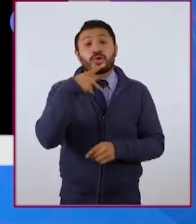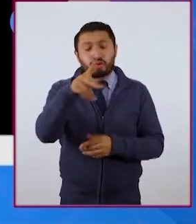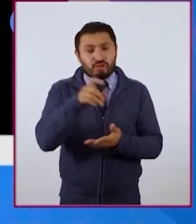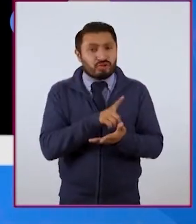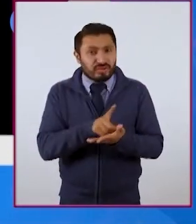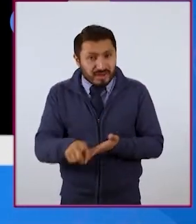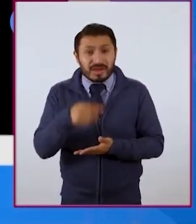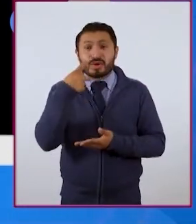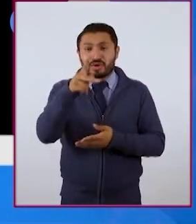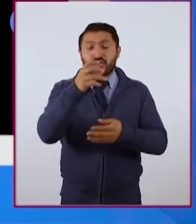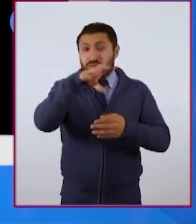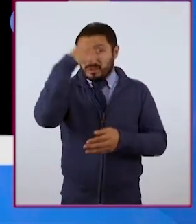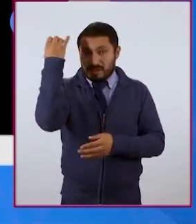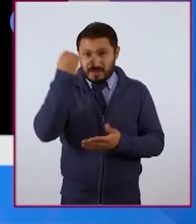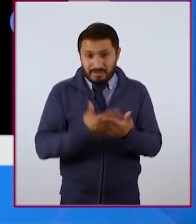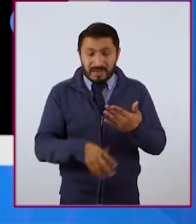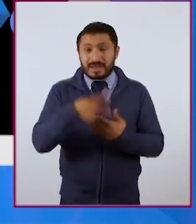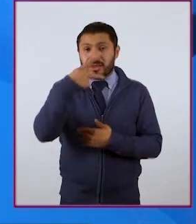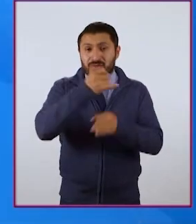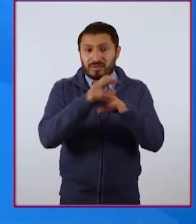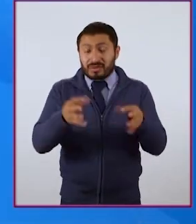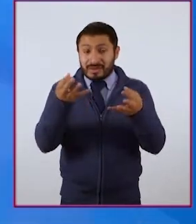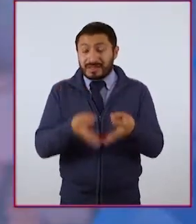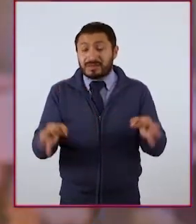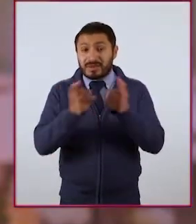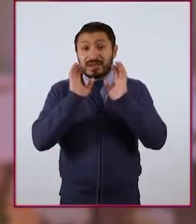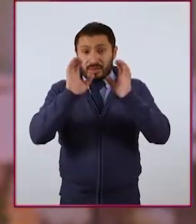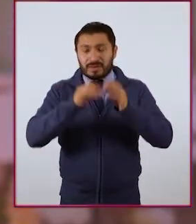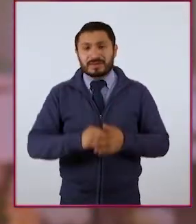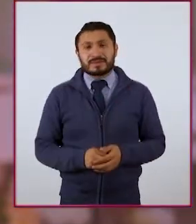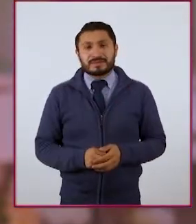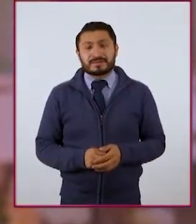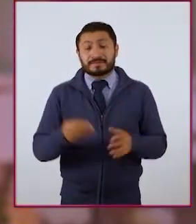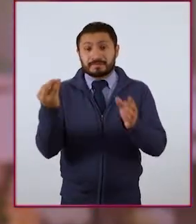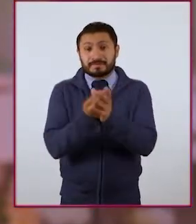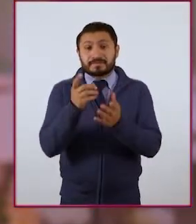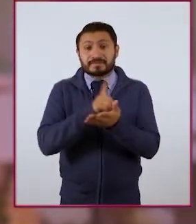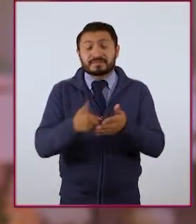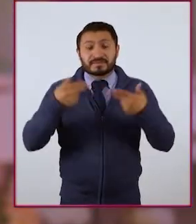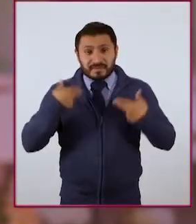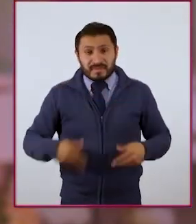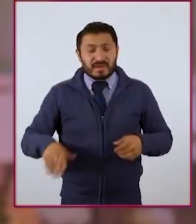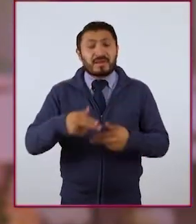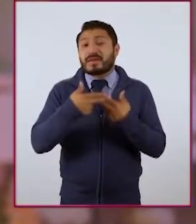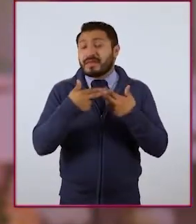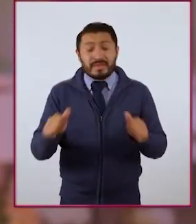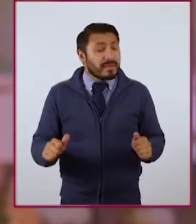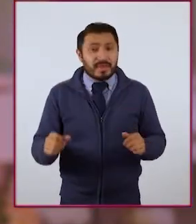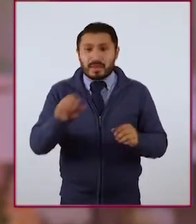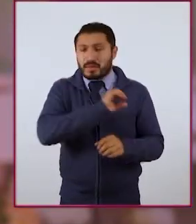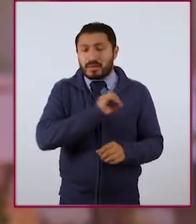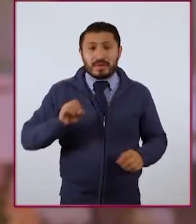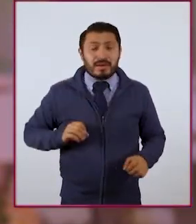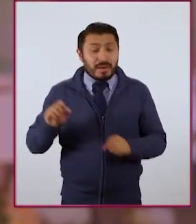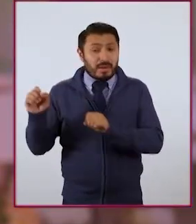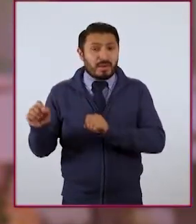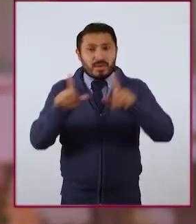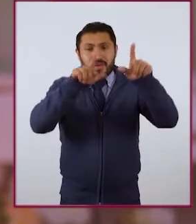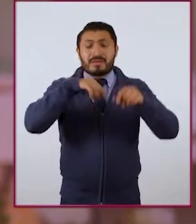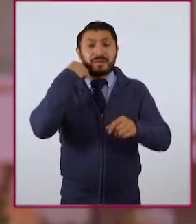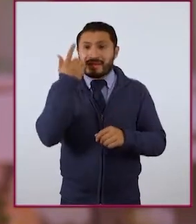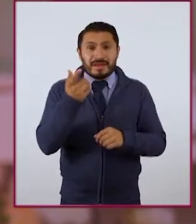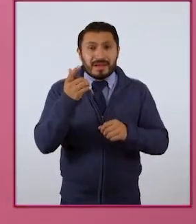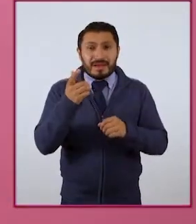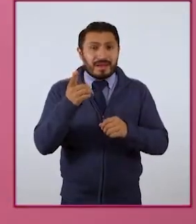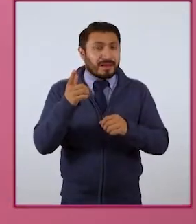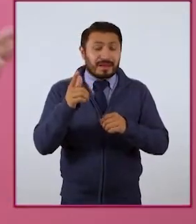imagen, es tu información y es importante cuidarla. La intimidad es un derecho humano porque nadie debe obligarnos a mostrar o divulgar algo que no